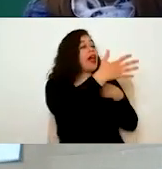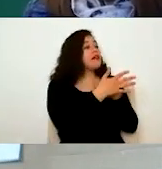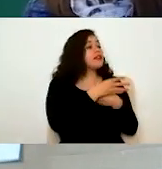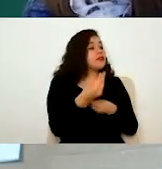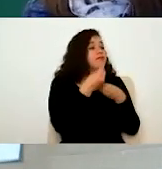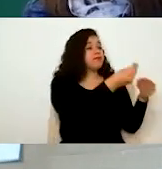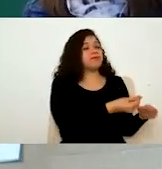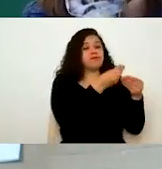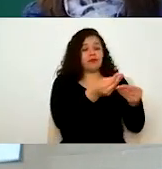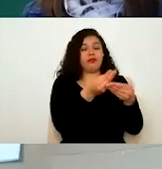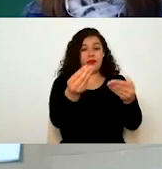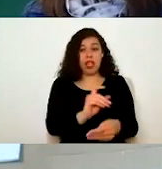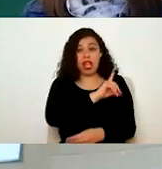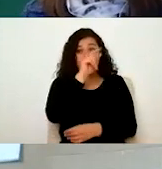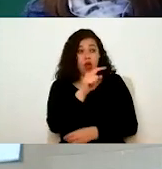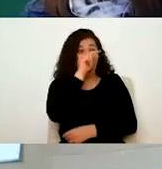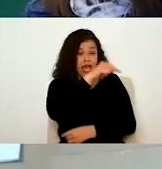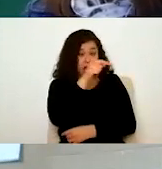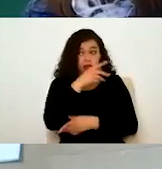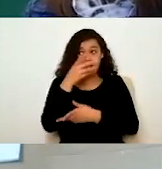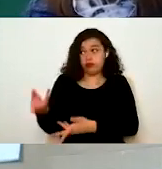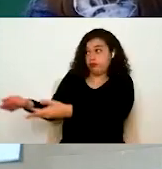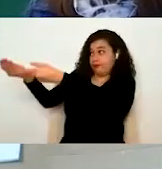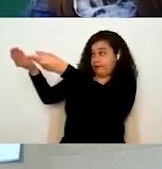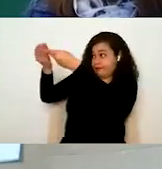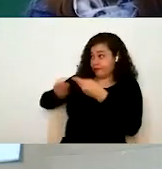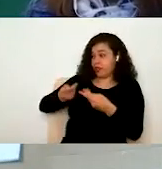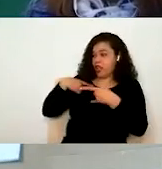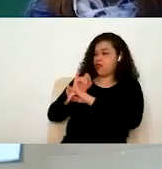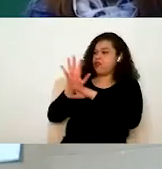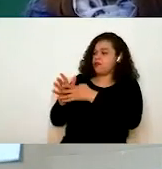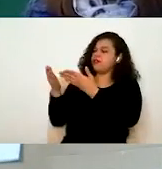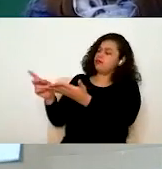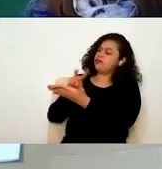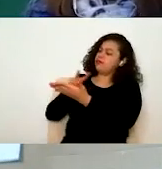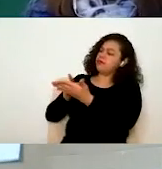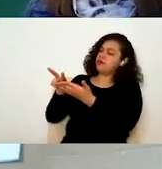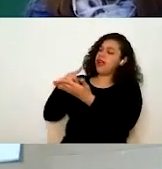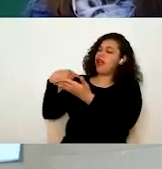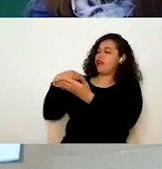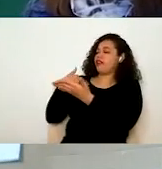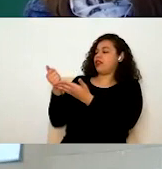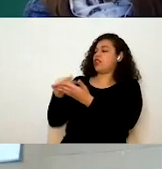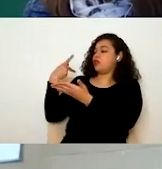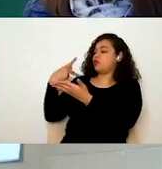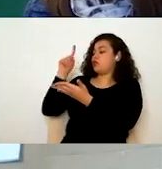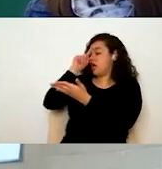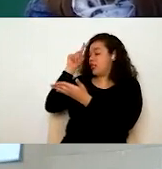su vez, hacen llegar al asesor la información de la solicitud para que el asesor se ponga en